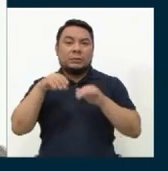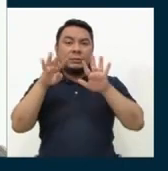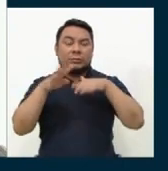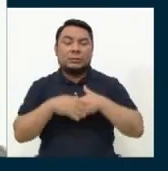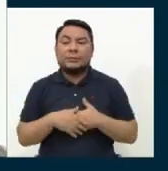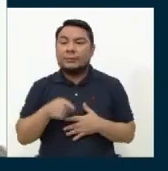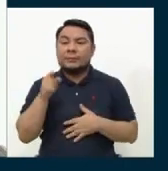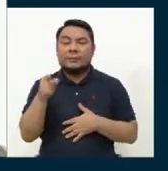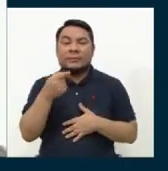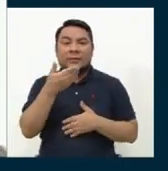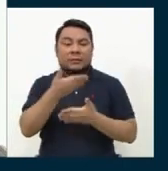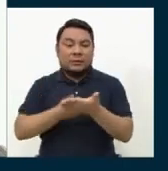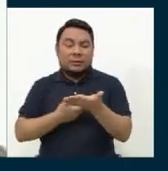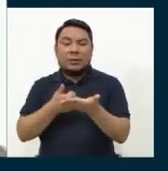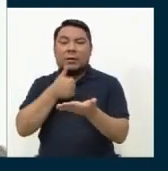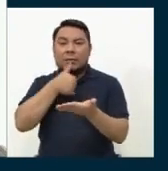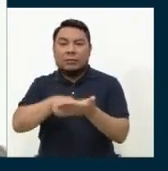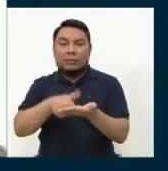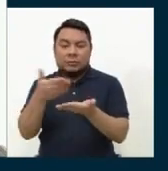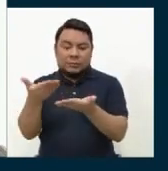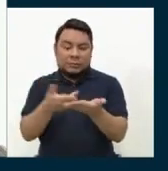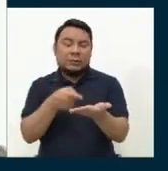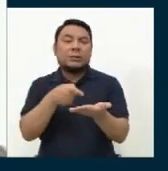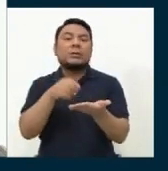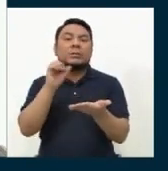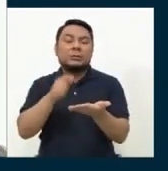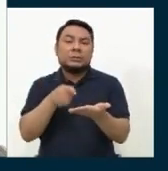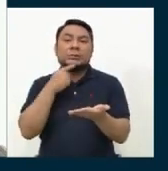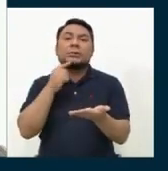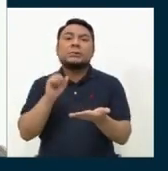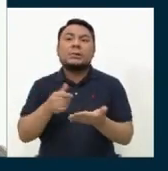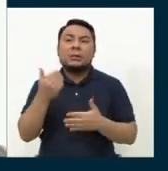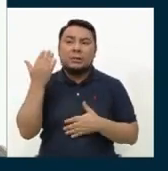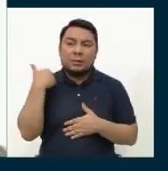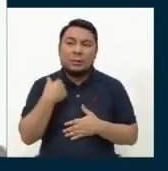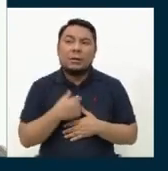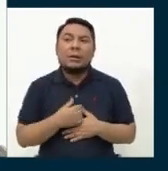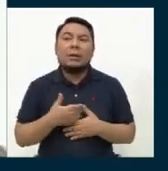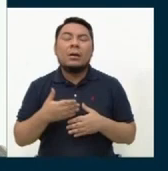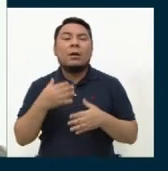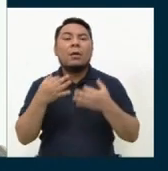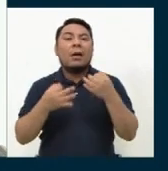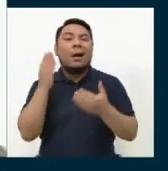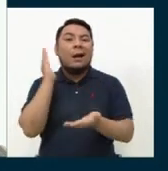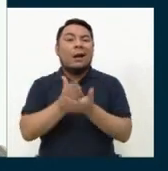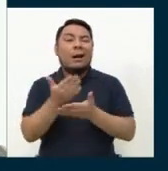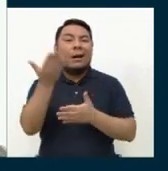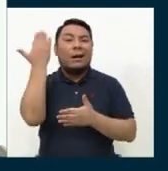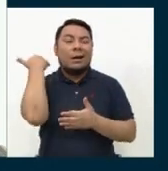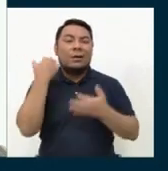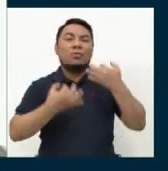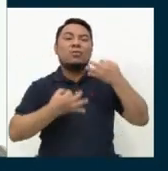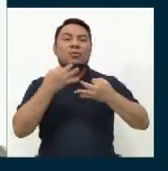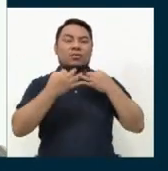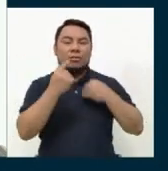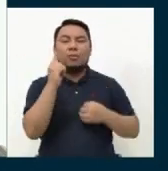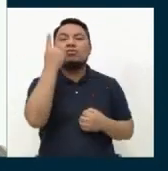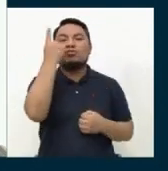candidato registró en su hoja de vida que cumplió una sentencia contractual en el Juzgado Civil de Lima.